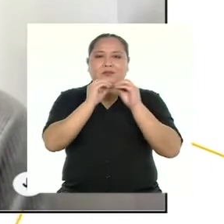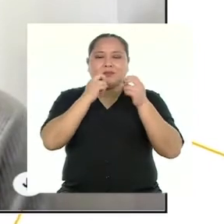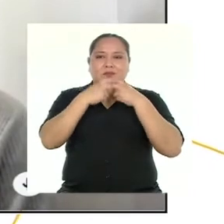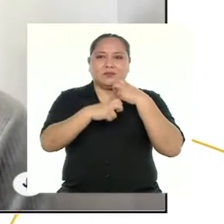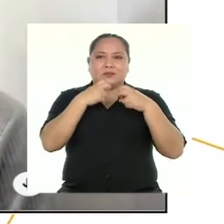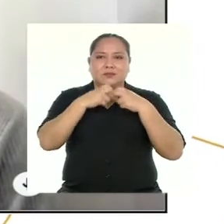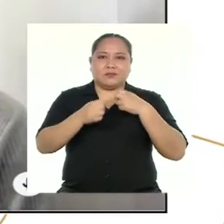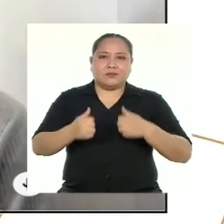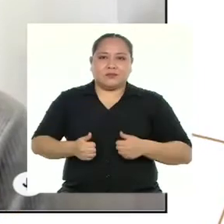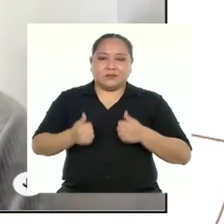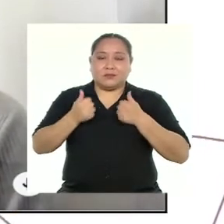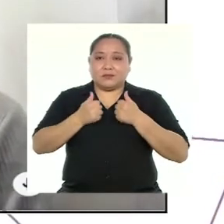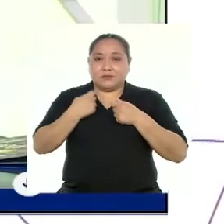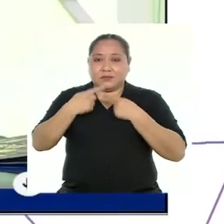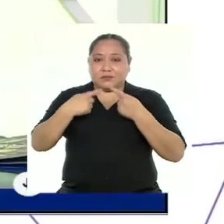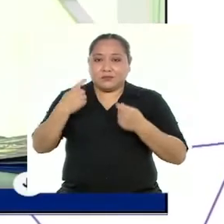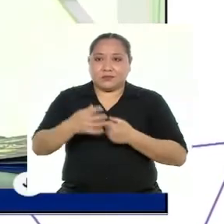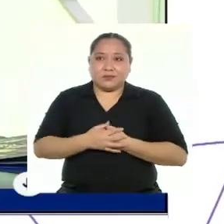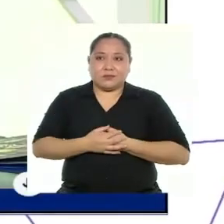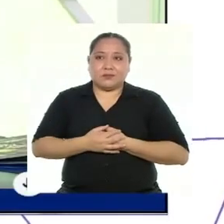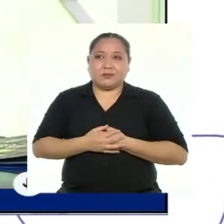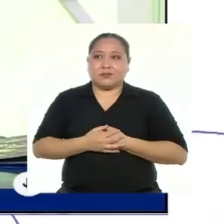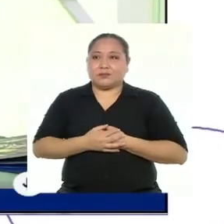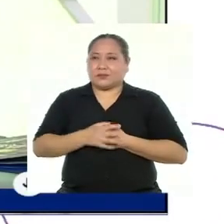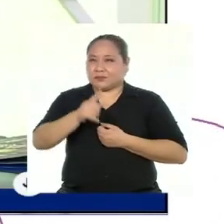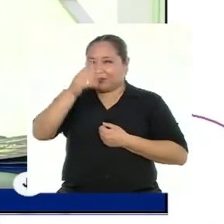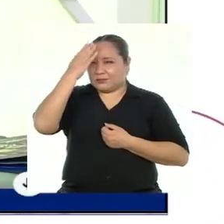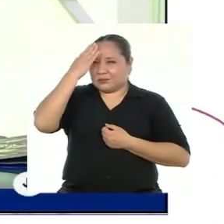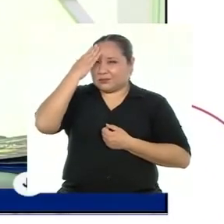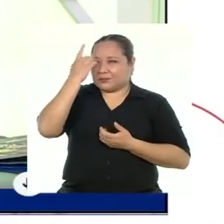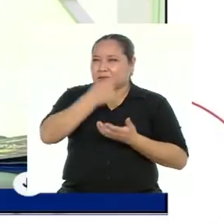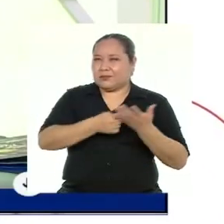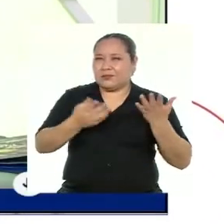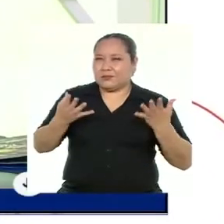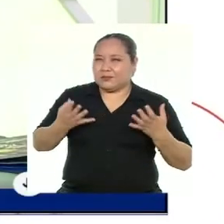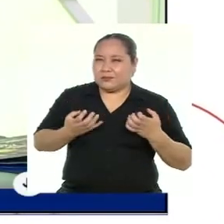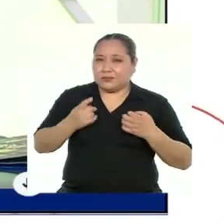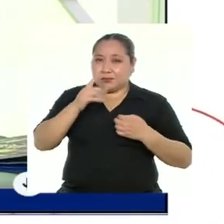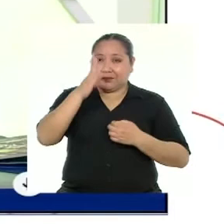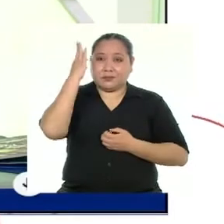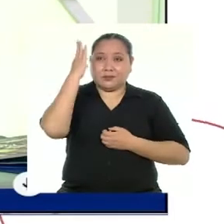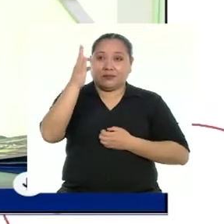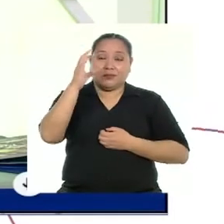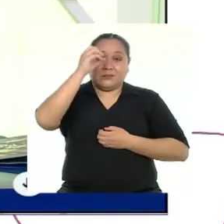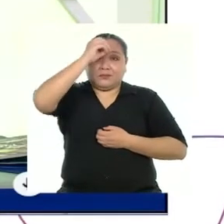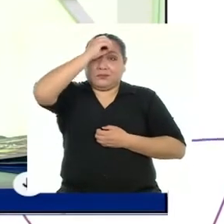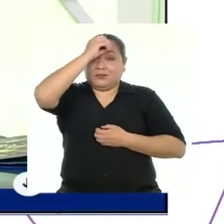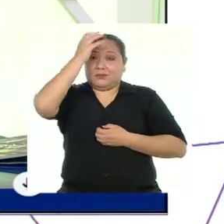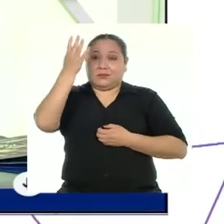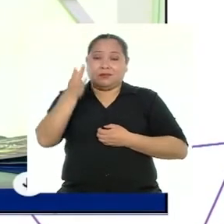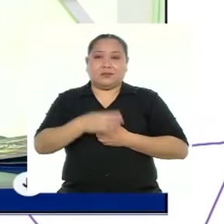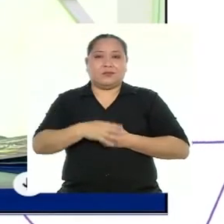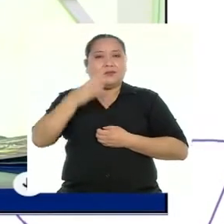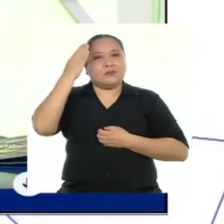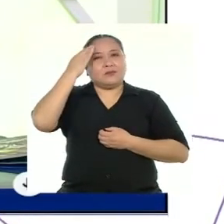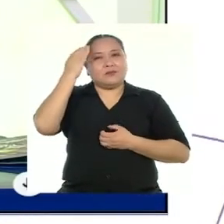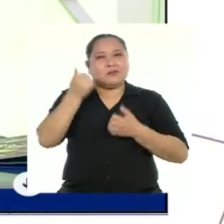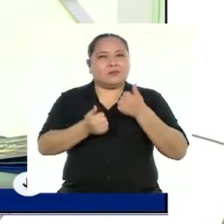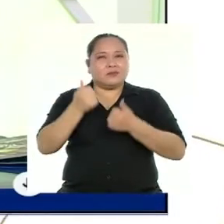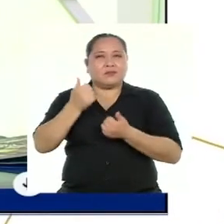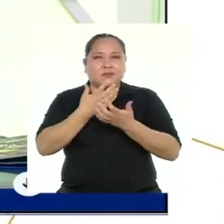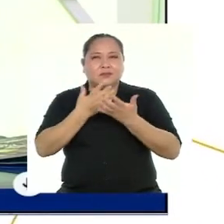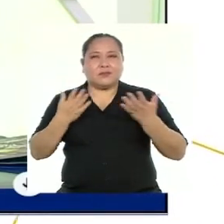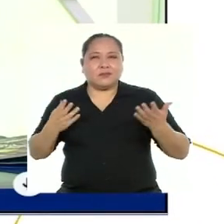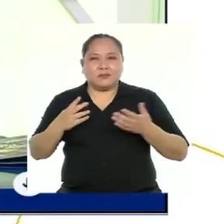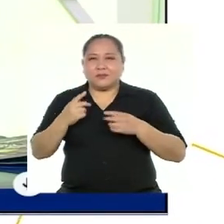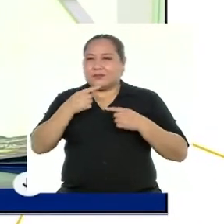de la vida cotidiana con más facilidad. ¿Sabes qué quieres para tu futuro? Y si aún no lo saben exactamente, ¿sabes qué actividades te